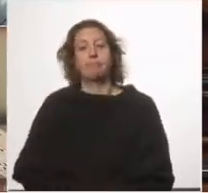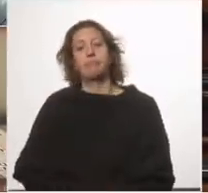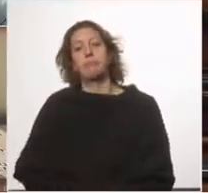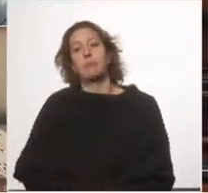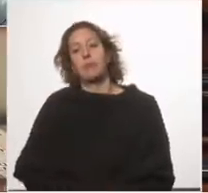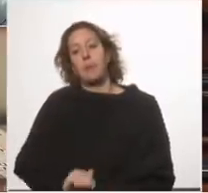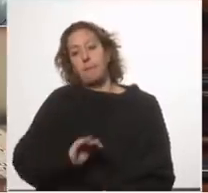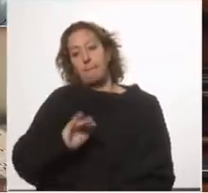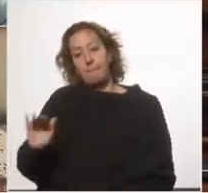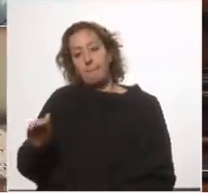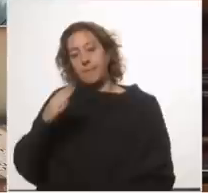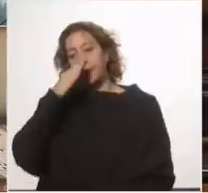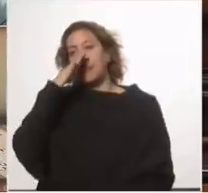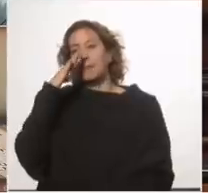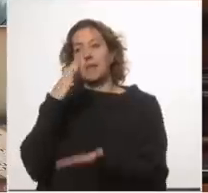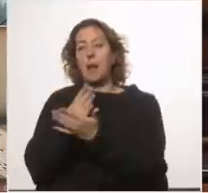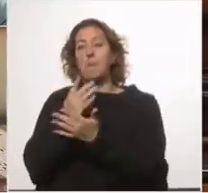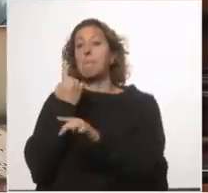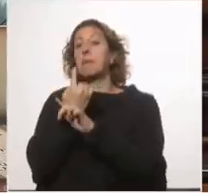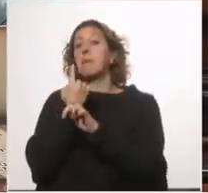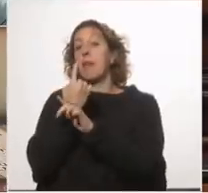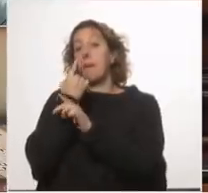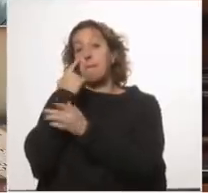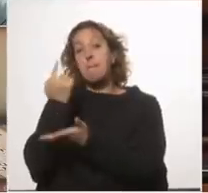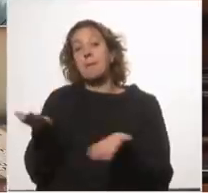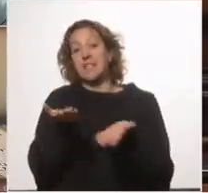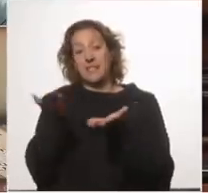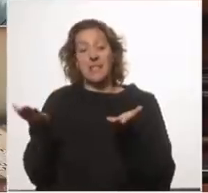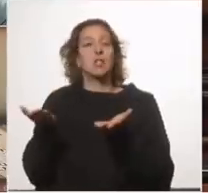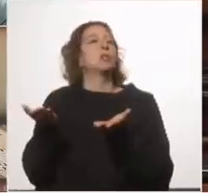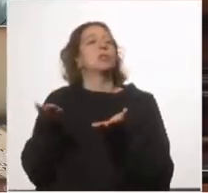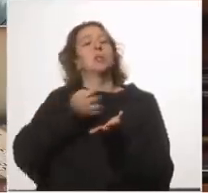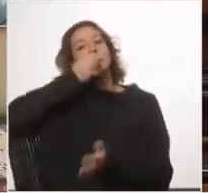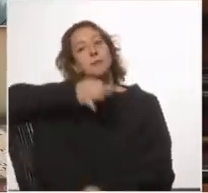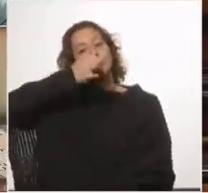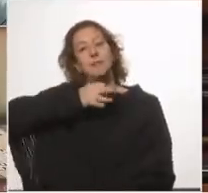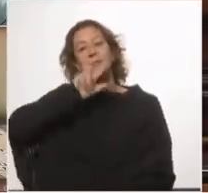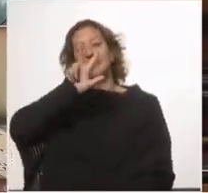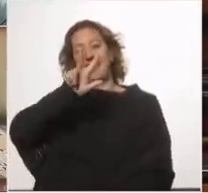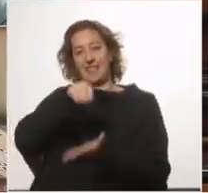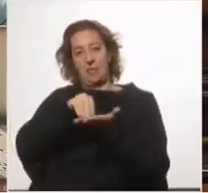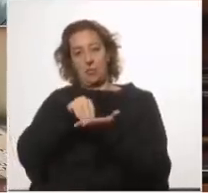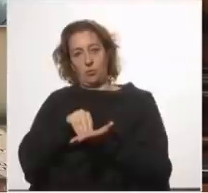Simplemente voy a terminar mi primera presentación dando tres datos.